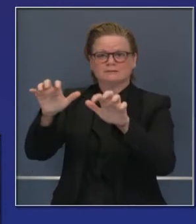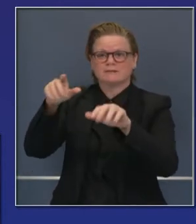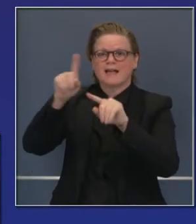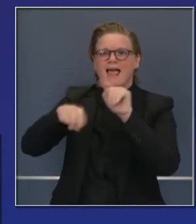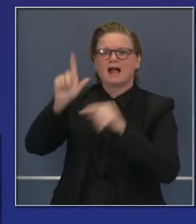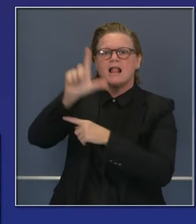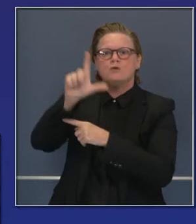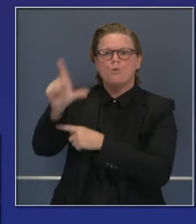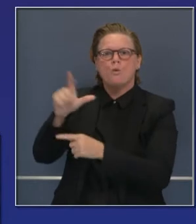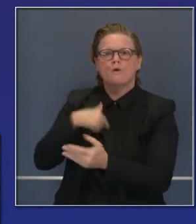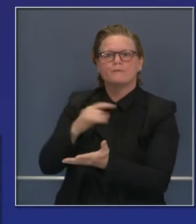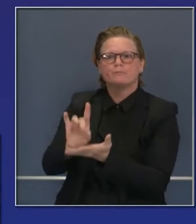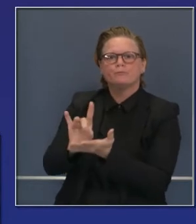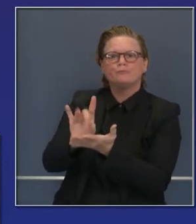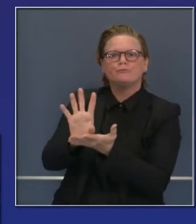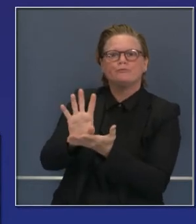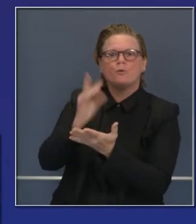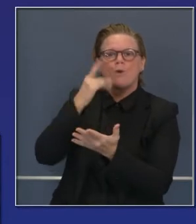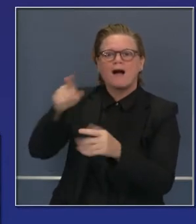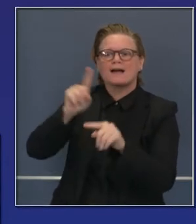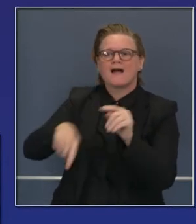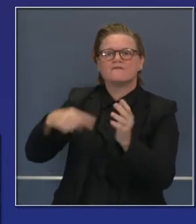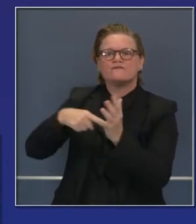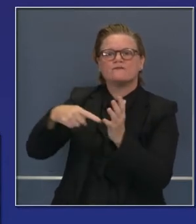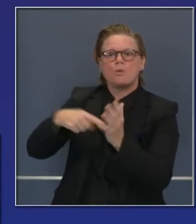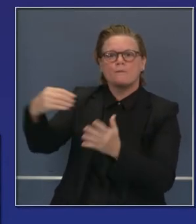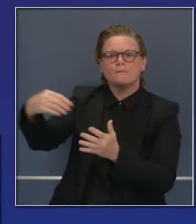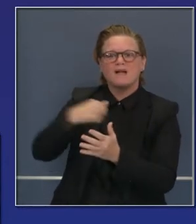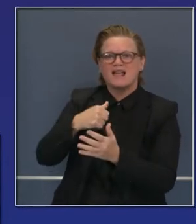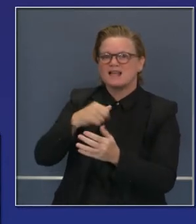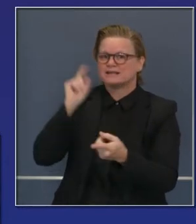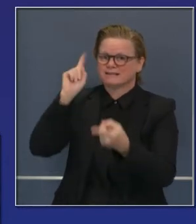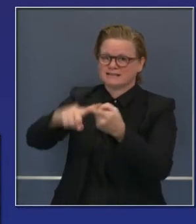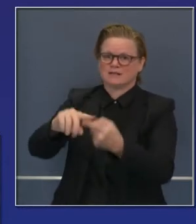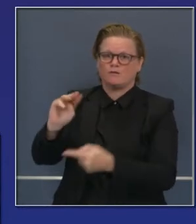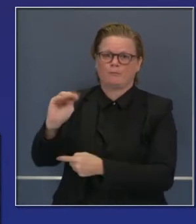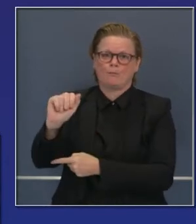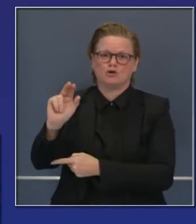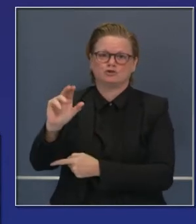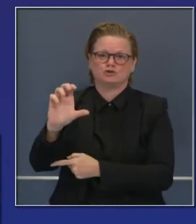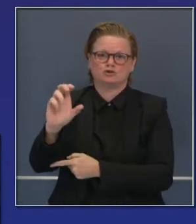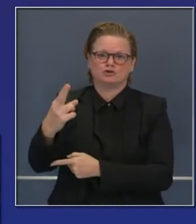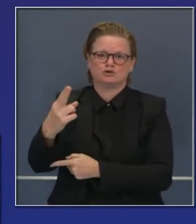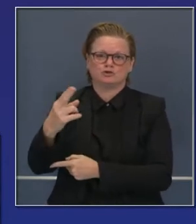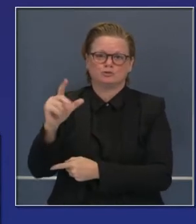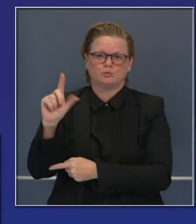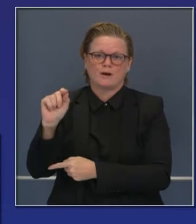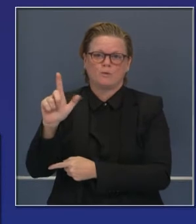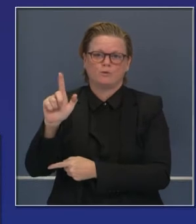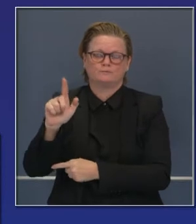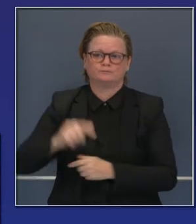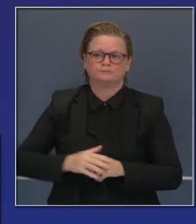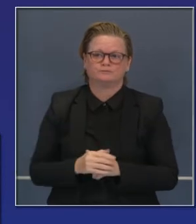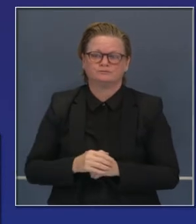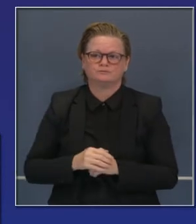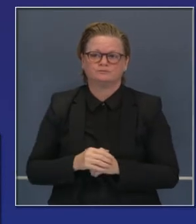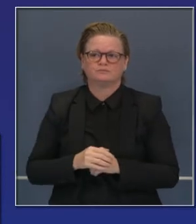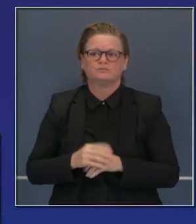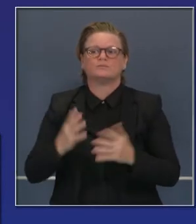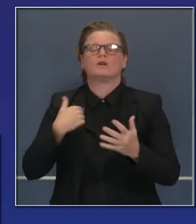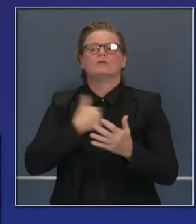de propiedades comerciales hasta finales de marzo. También hemos proporcionado más de 16 millones de